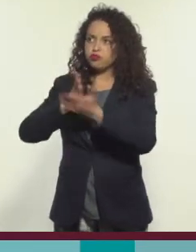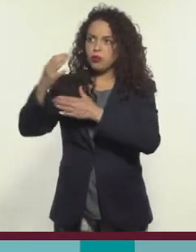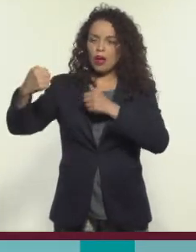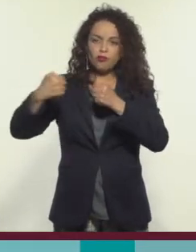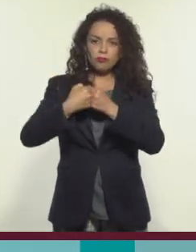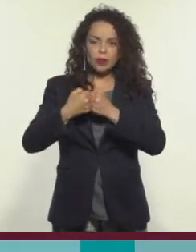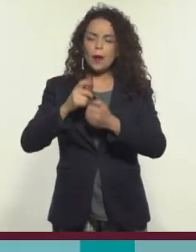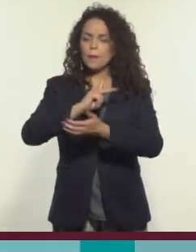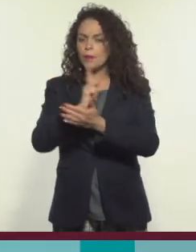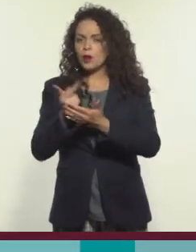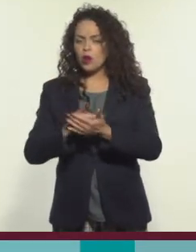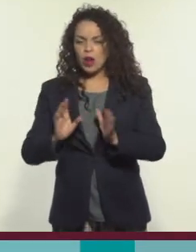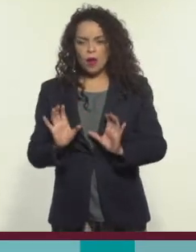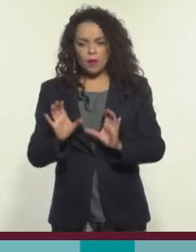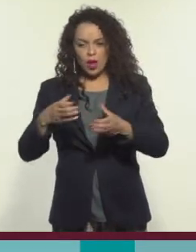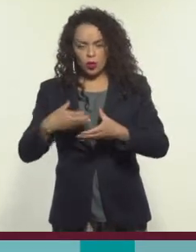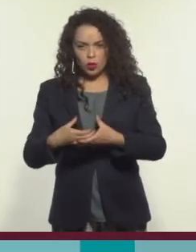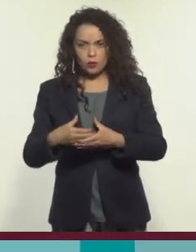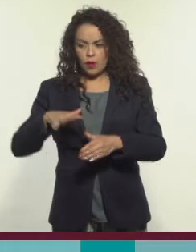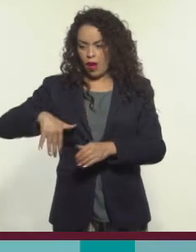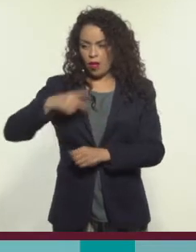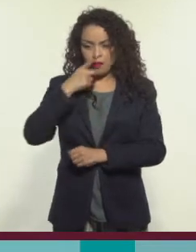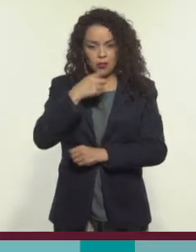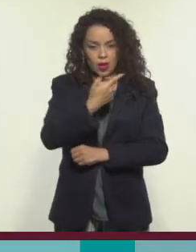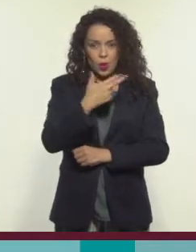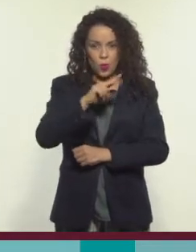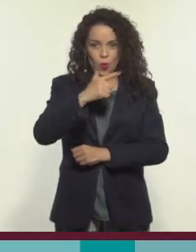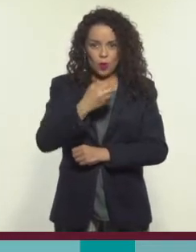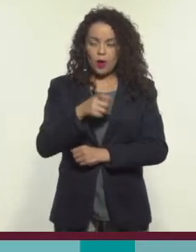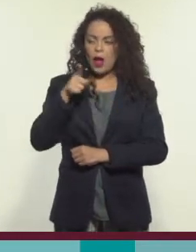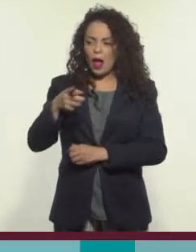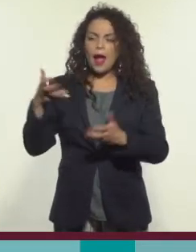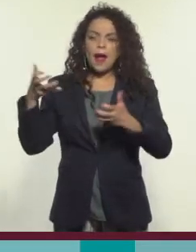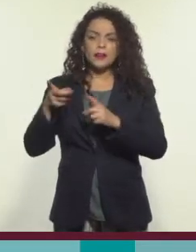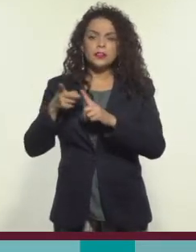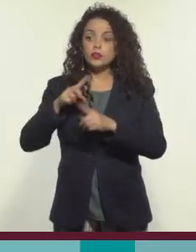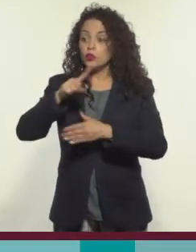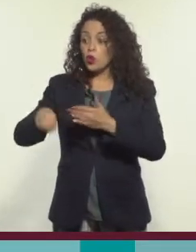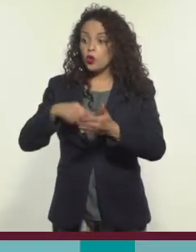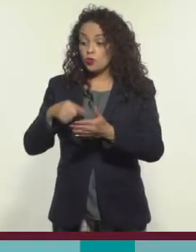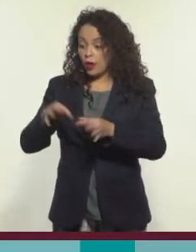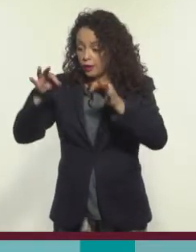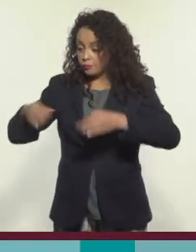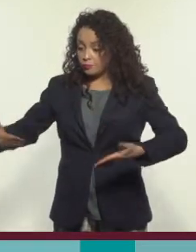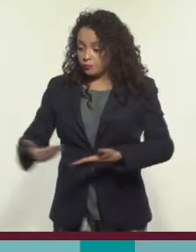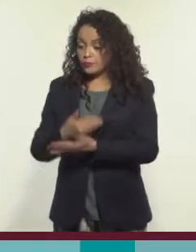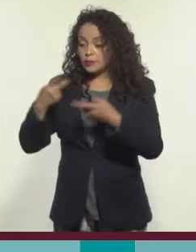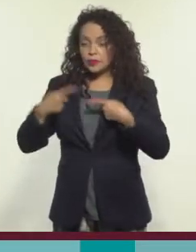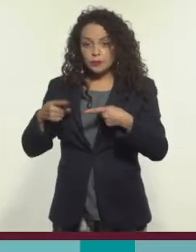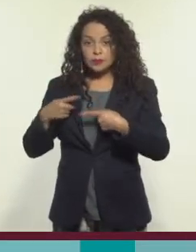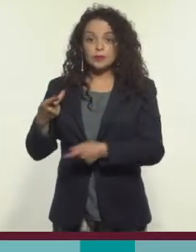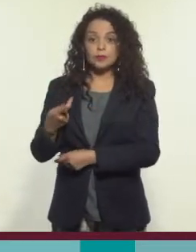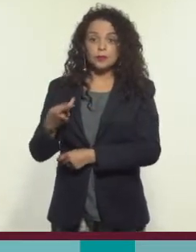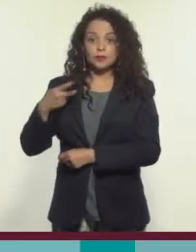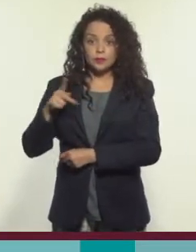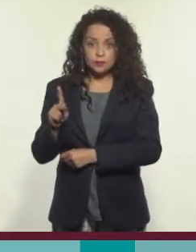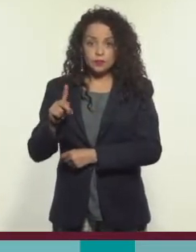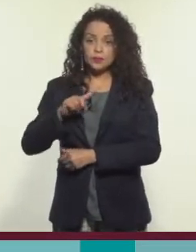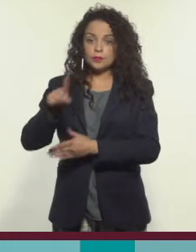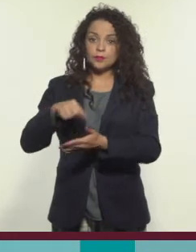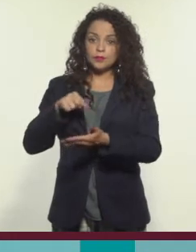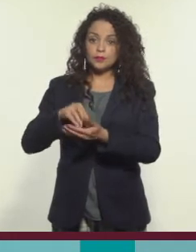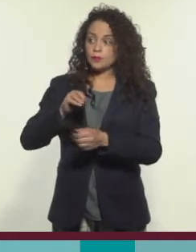Pueden ser programas comunitarios que, a diferencia de los que mencionó Hugo, son hechos en el lugar de origen de las personas, pero son